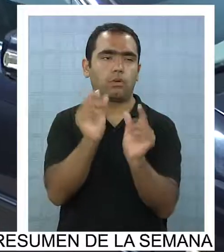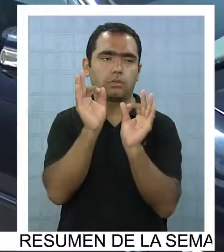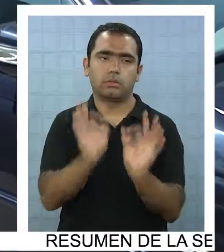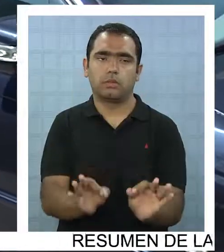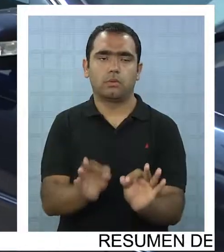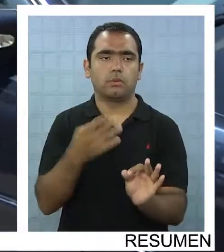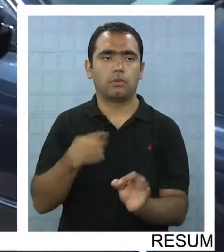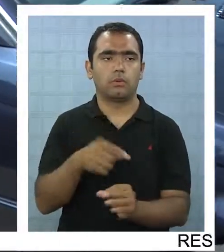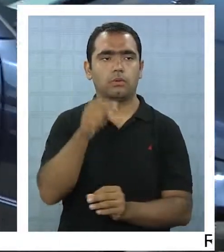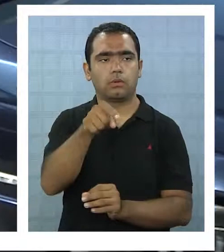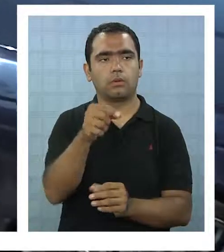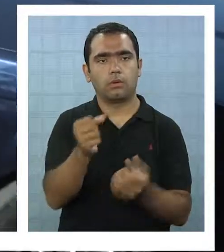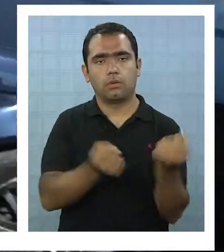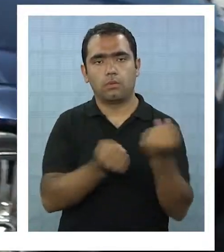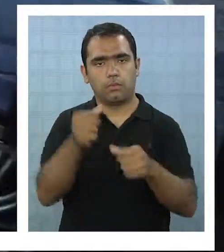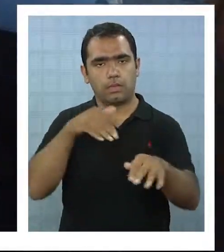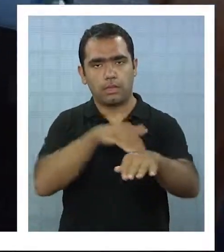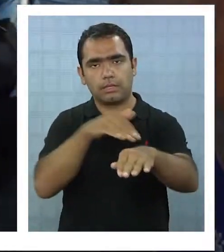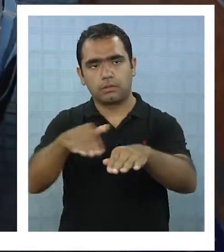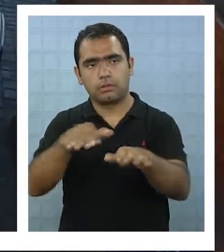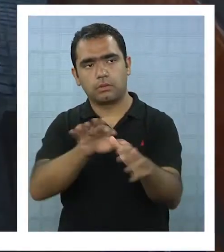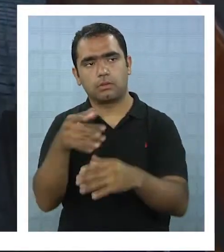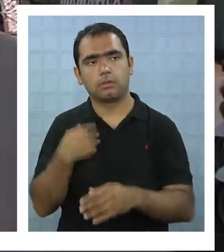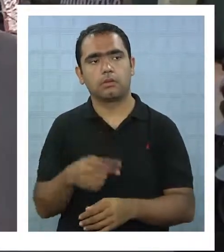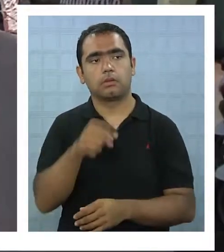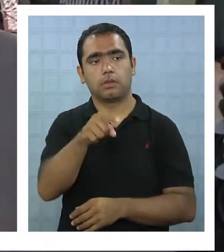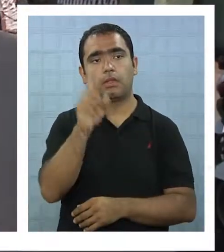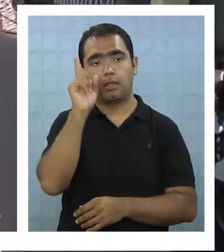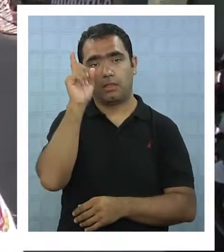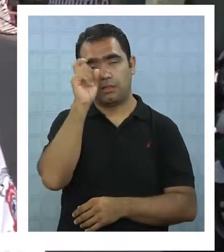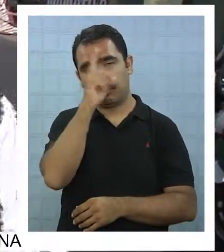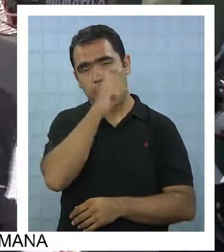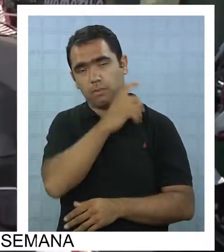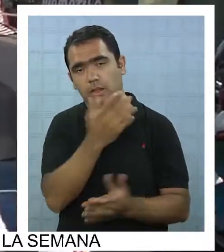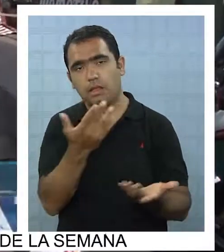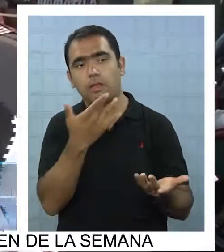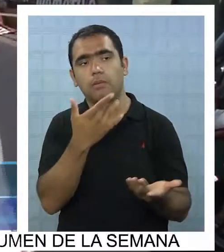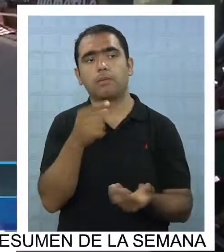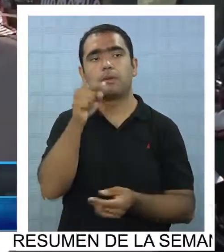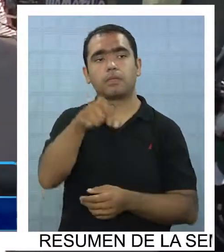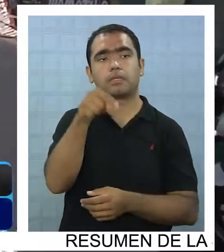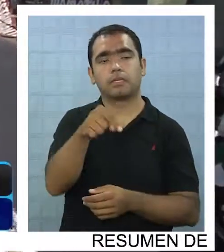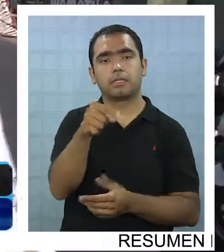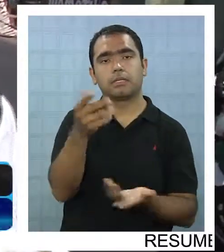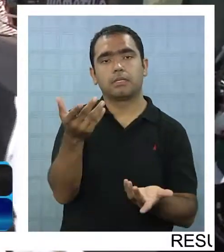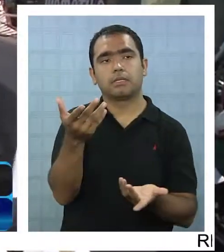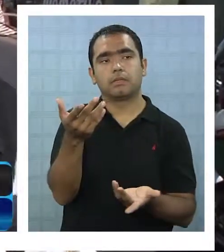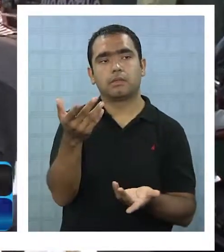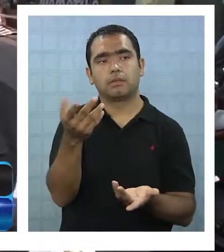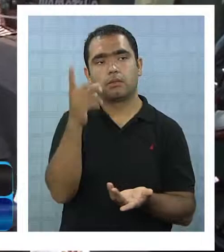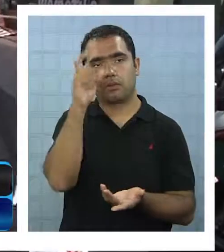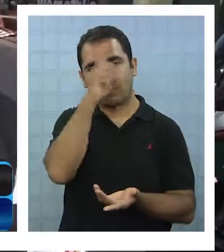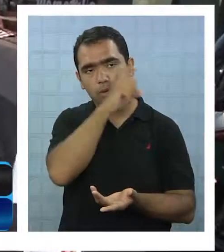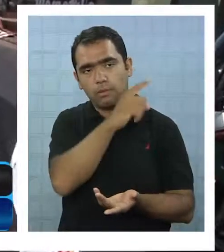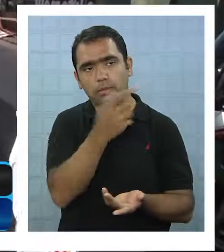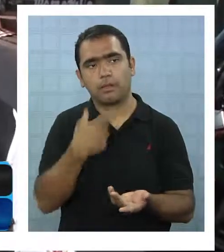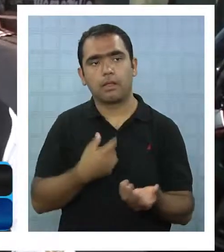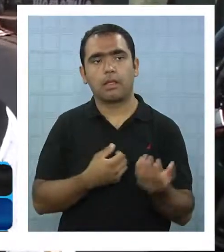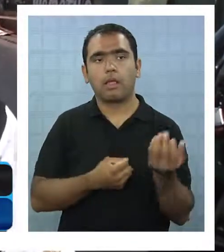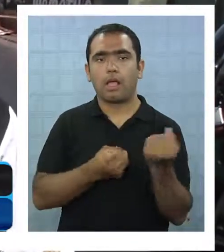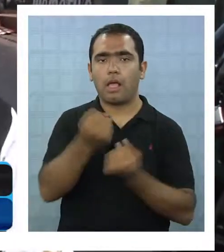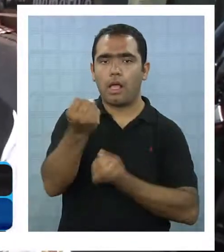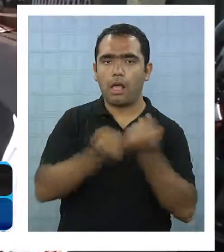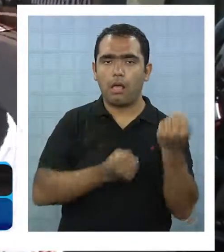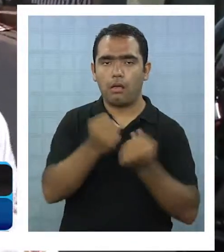es más o menos complicado porque acá es un sector bien complicado en cuanto a vehículos de alto tonelaje. Si usted se fija, zona